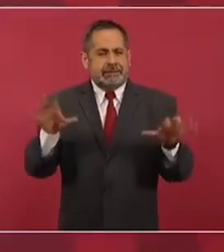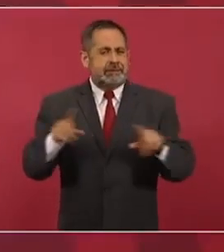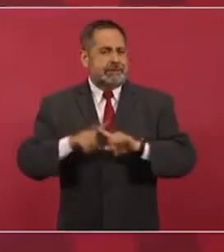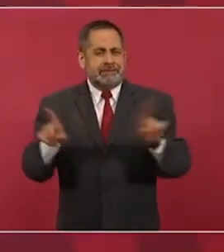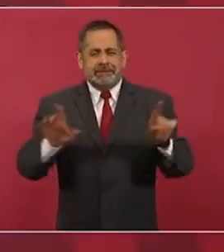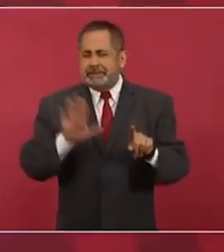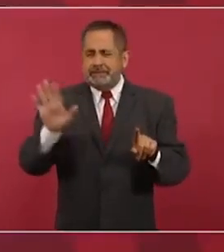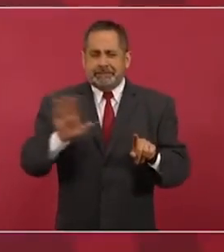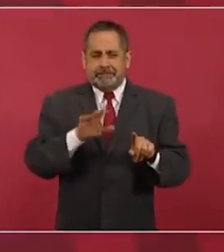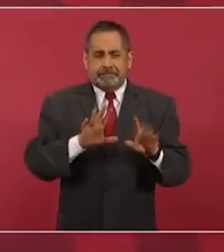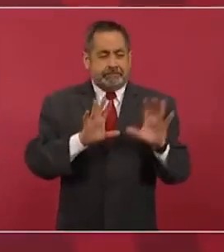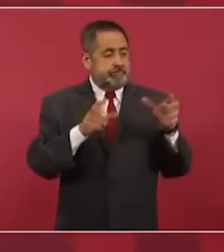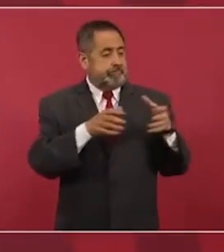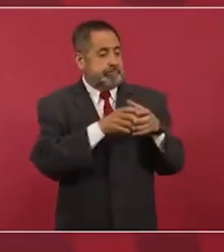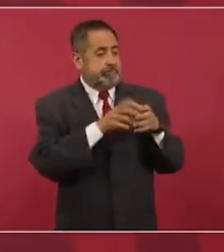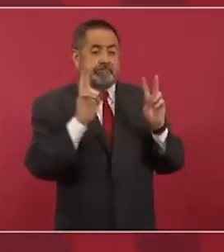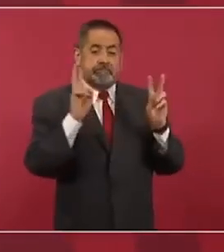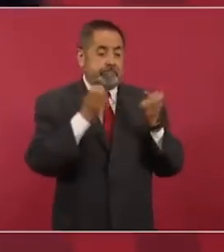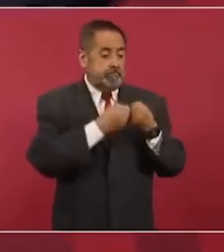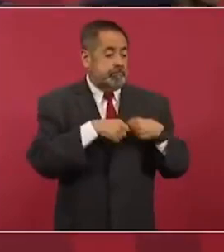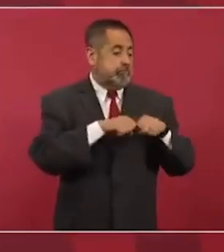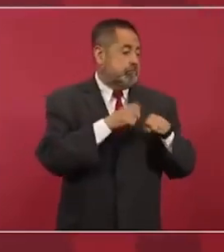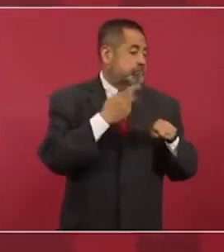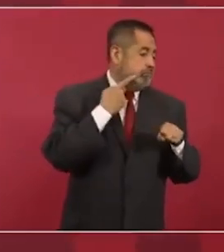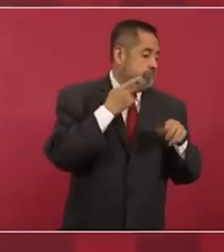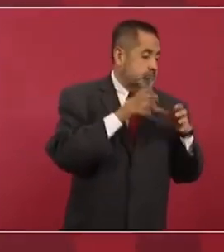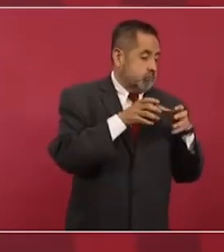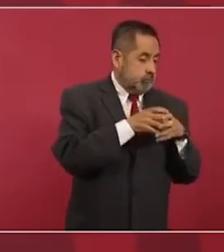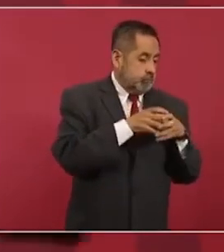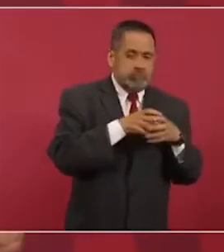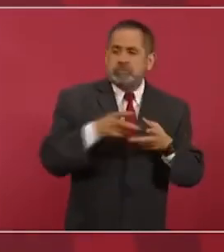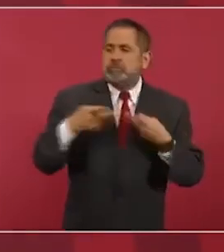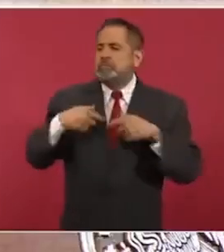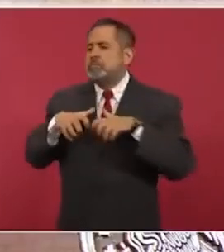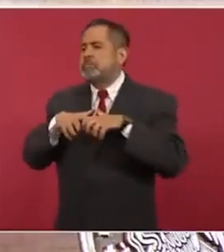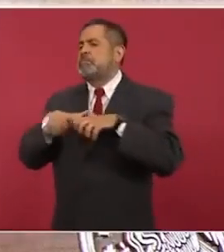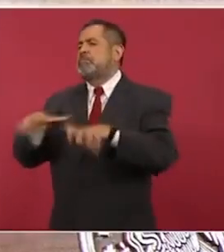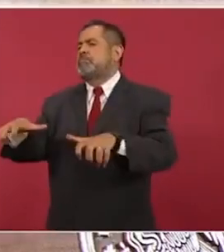la llamada sociedad política y el pueblo raso